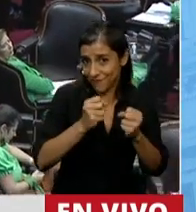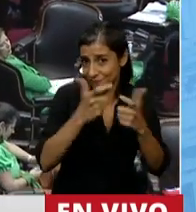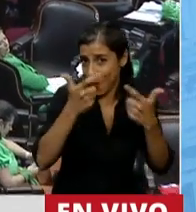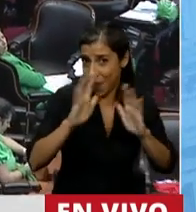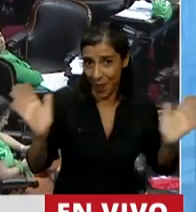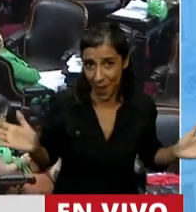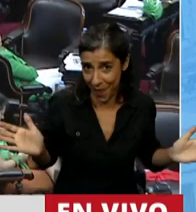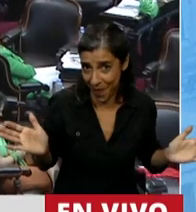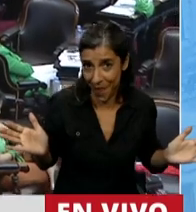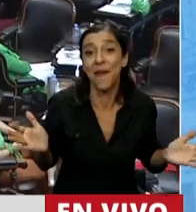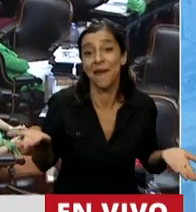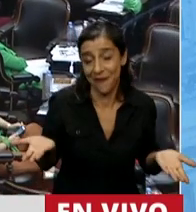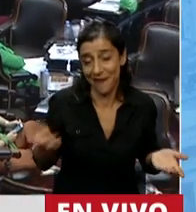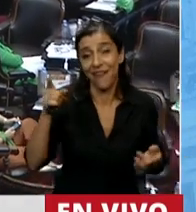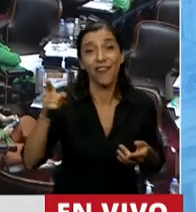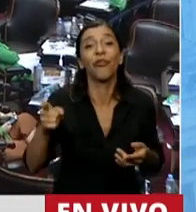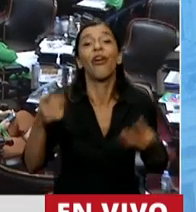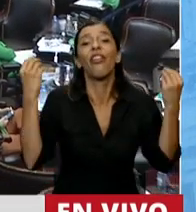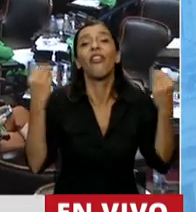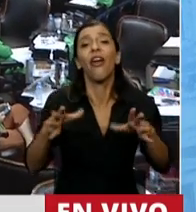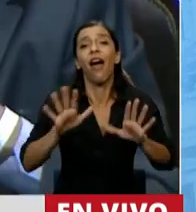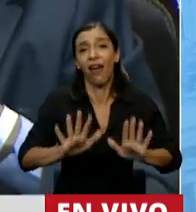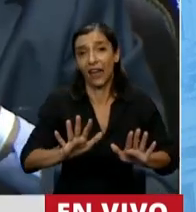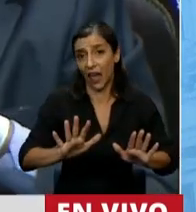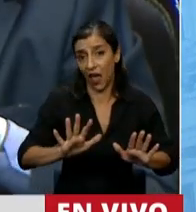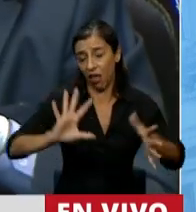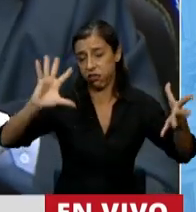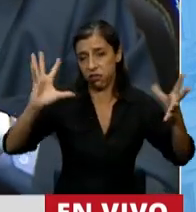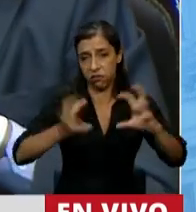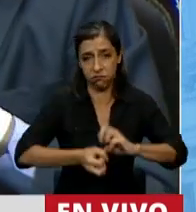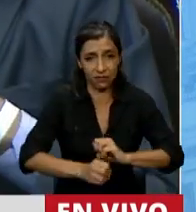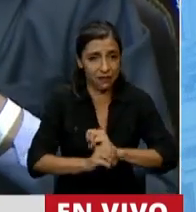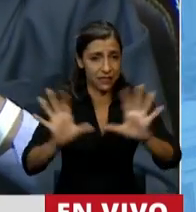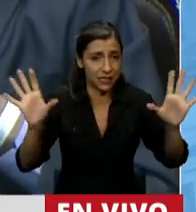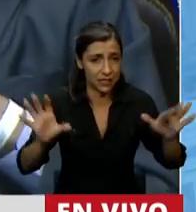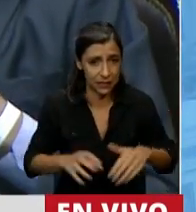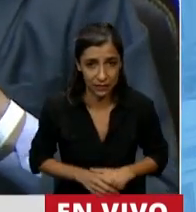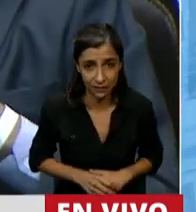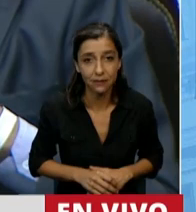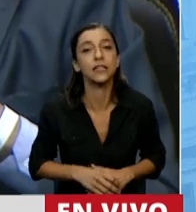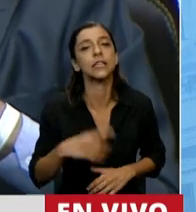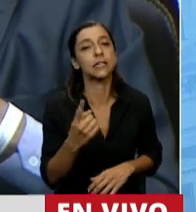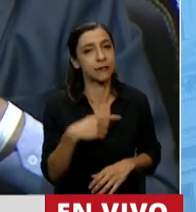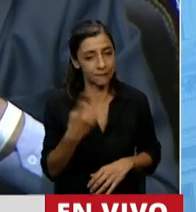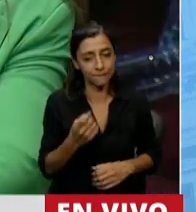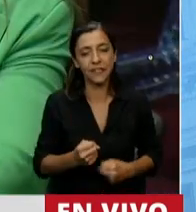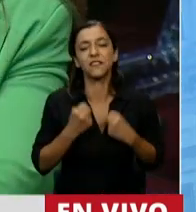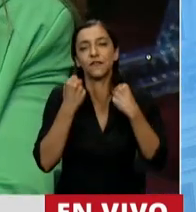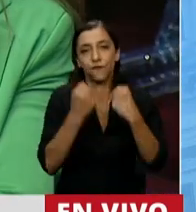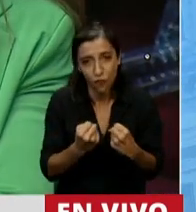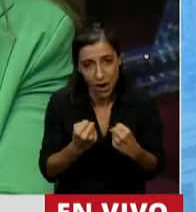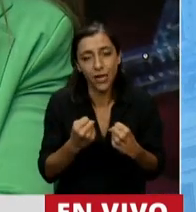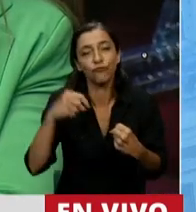que lo que dejaron fue precisamente un desastre que con mucho esfuerzo el gobierno